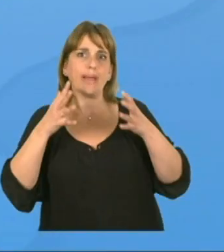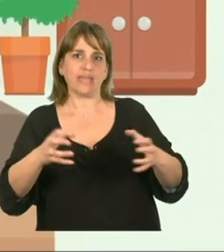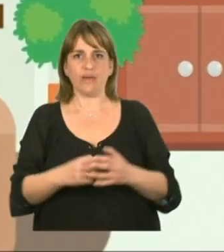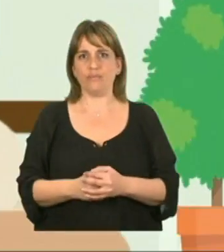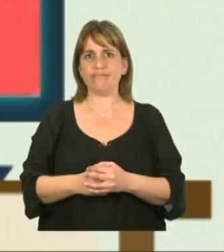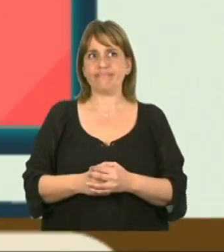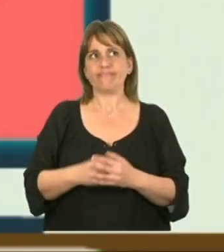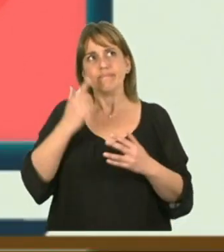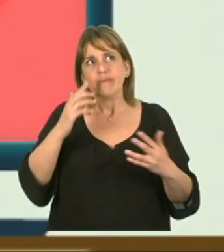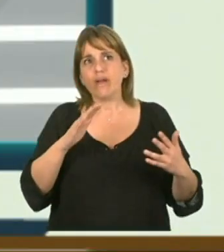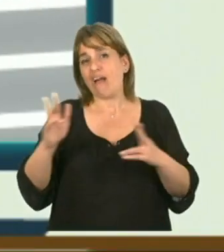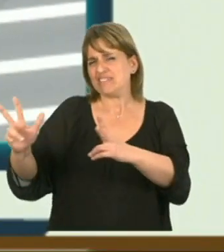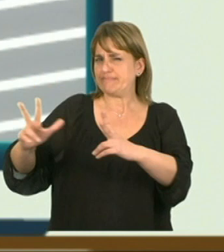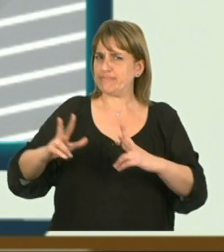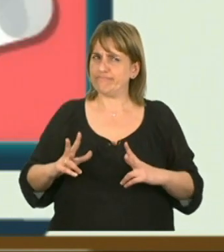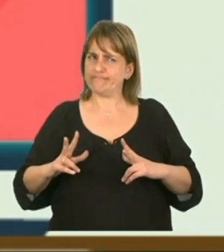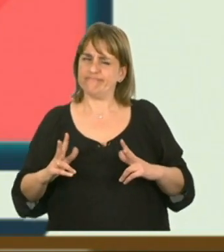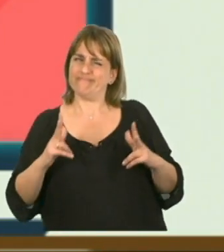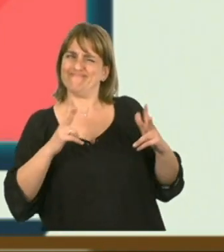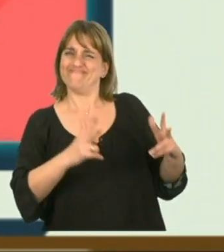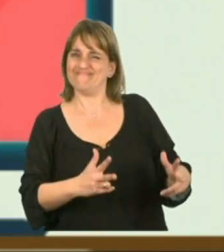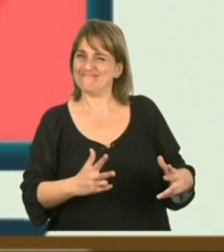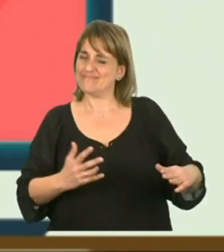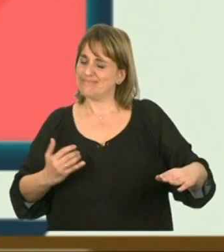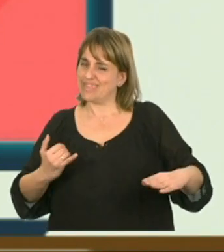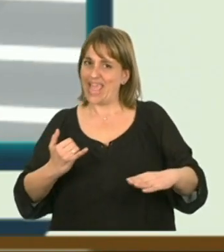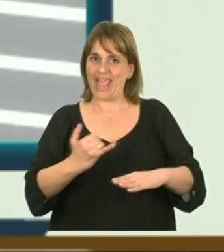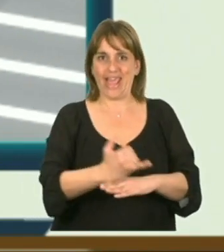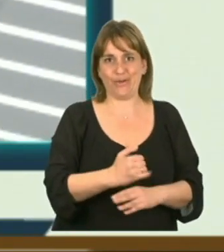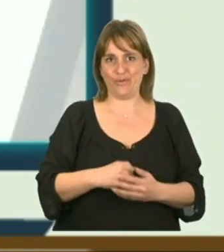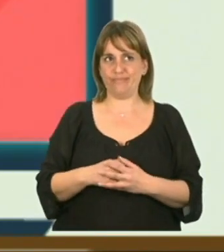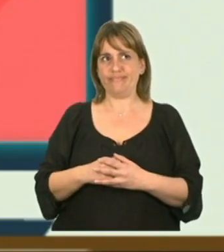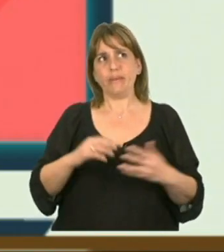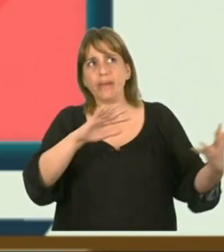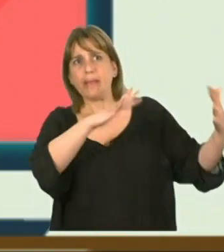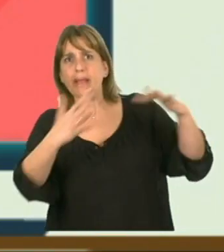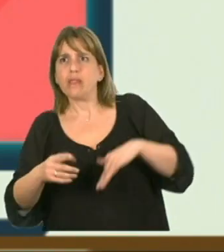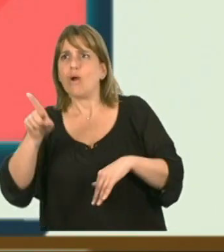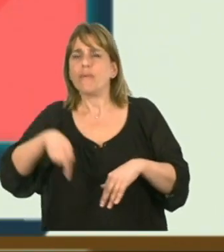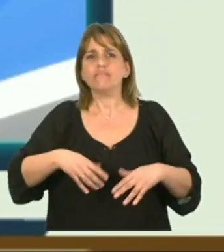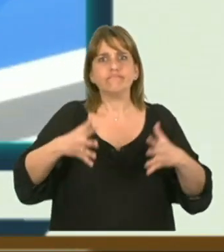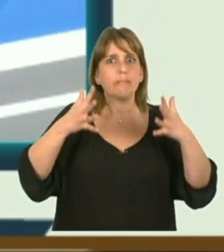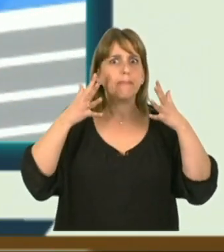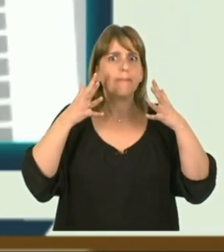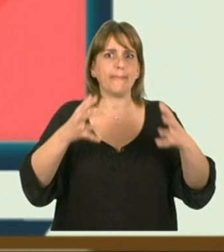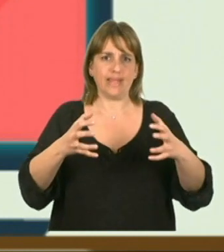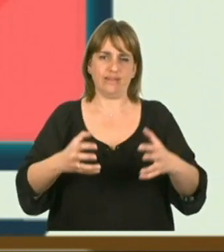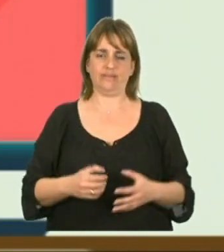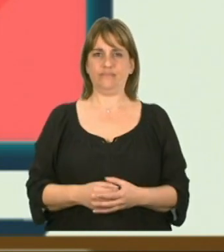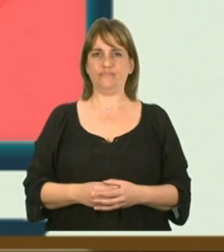Muchas veces acostumbramos a repetir ideas equivocadas. Uno de esos conceptos erróneos es el de desastres naturales.